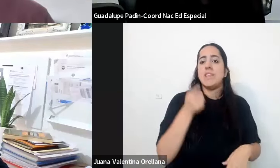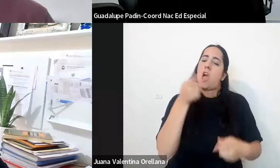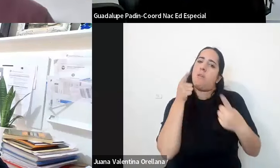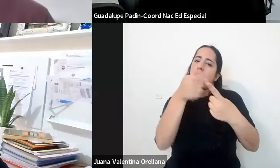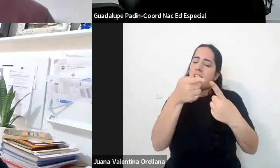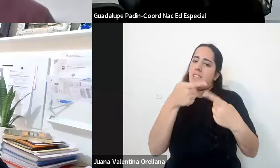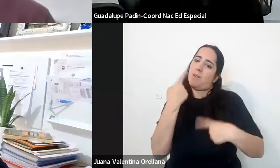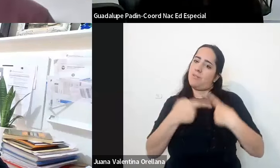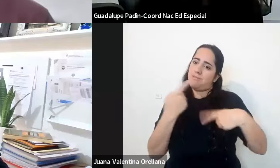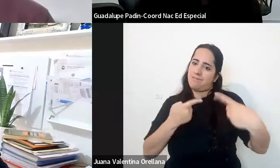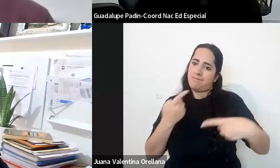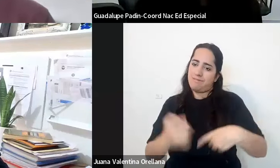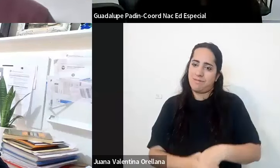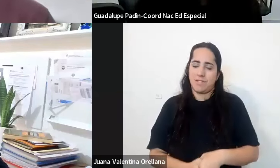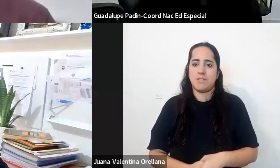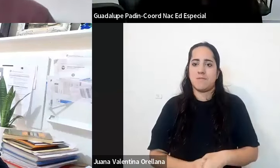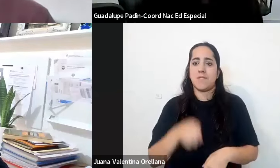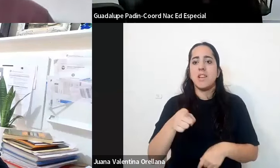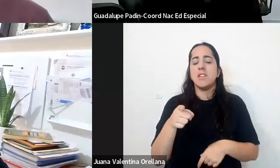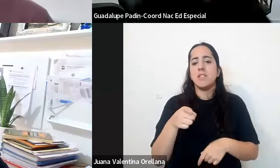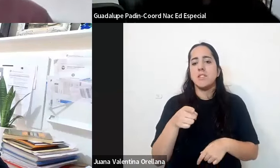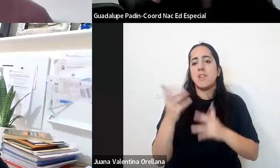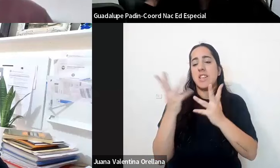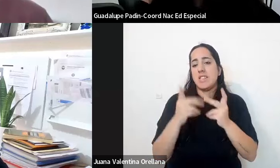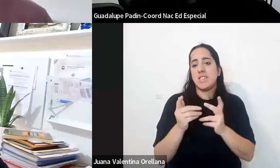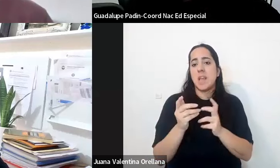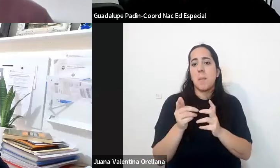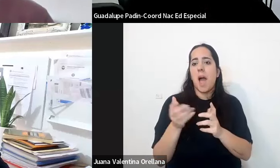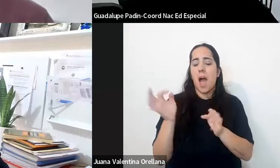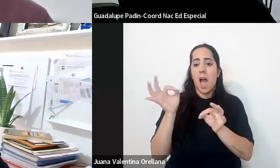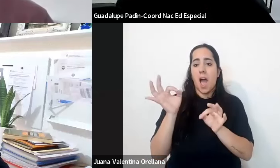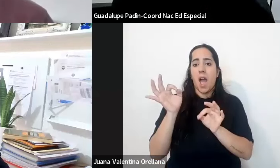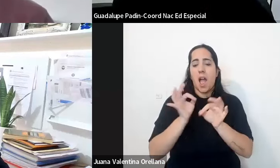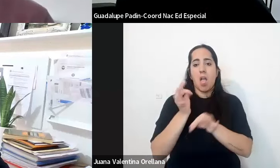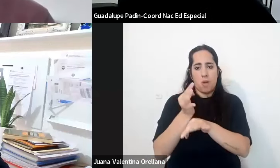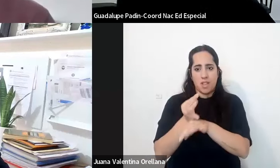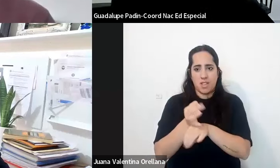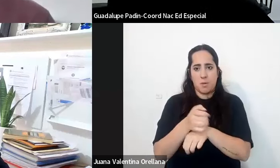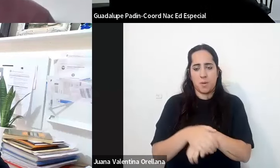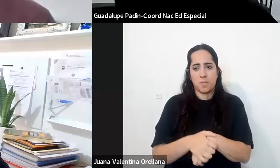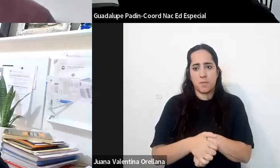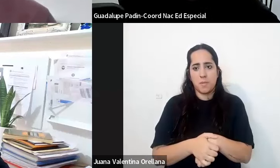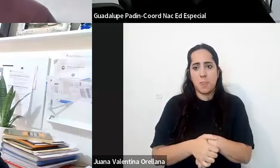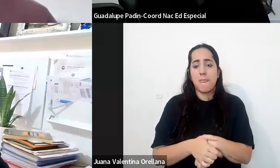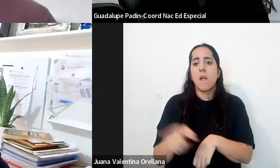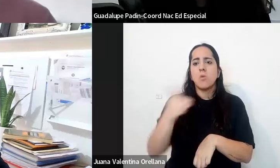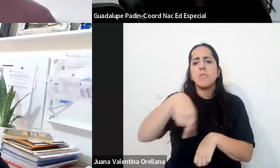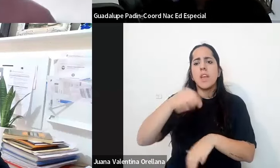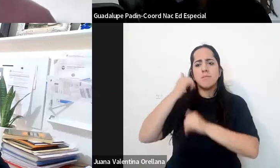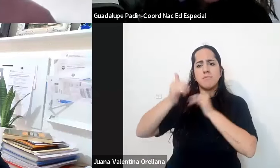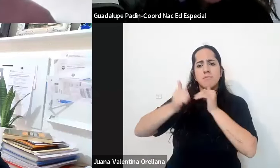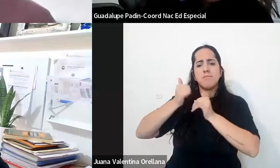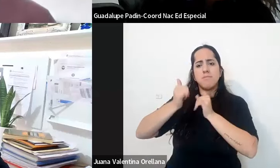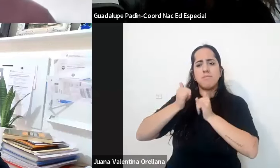ambos sistemas educativos y en la formación docente en particular ustedes comentaban también algunas